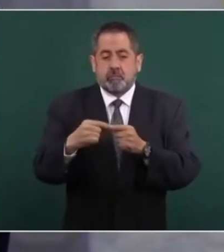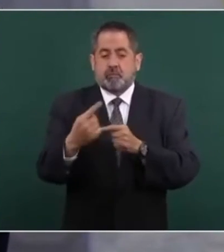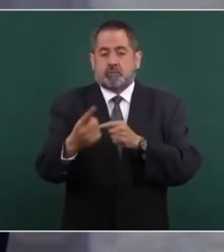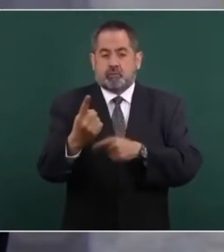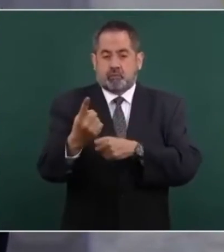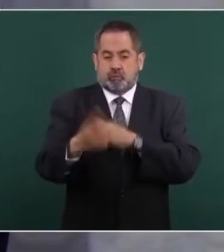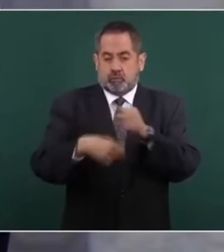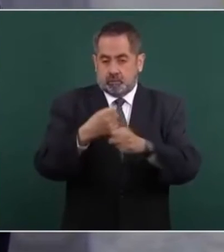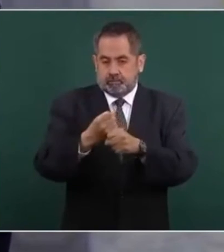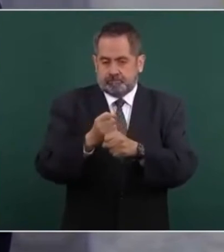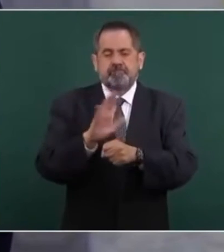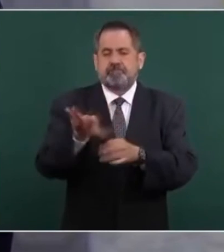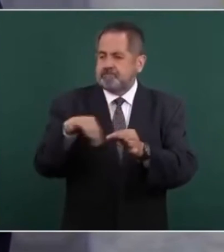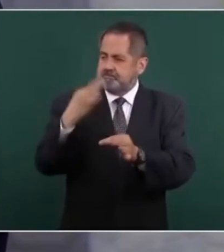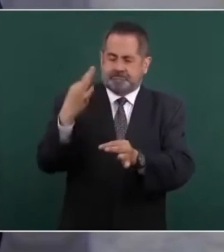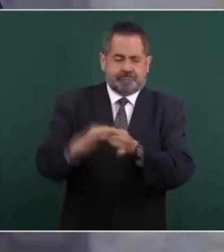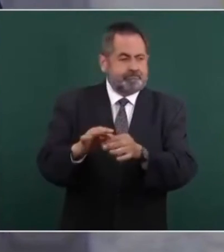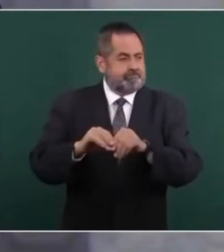próximo.